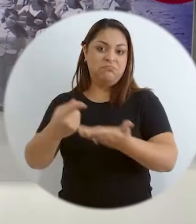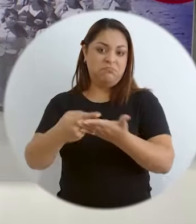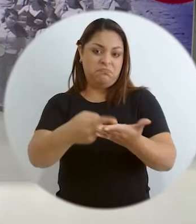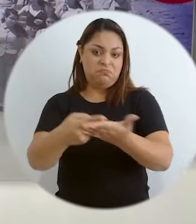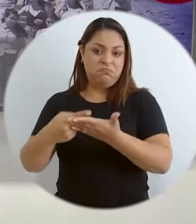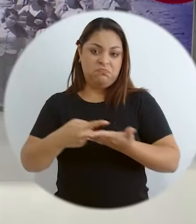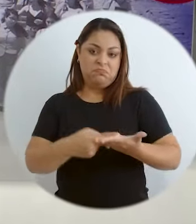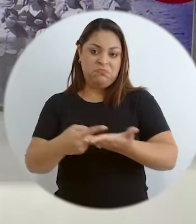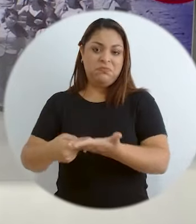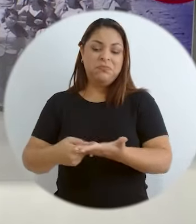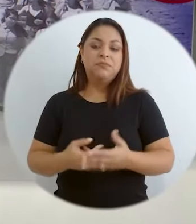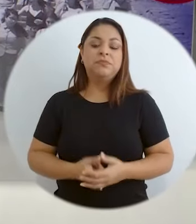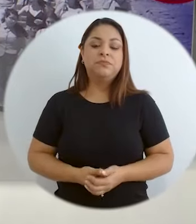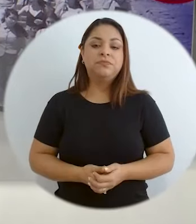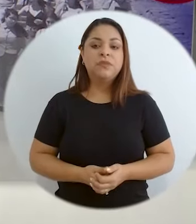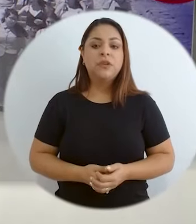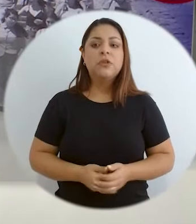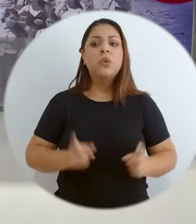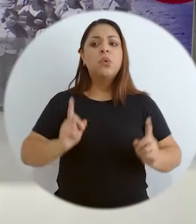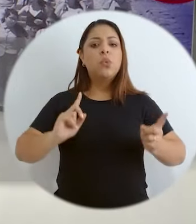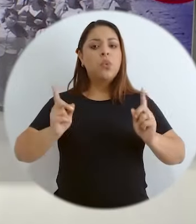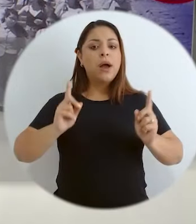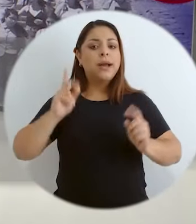este momento para traer el tema aquí al panel.